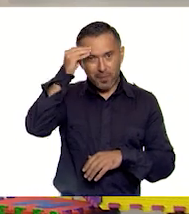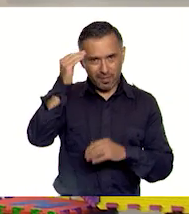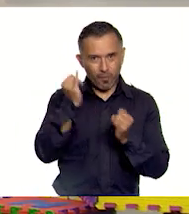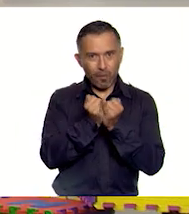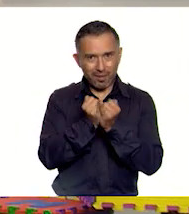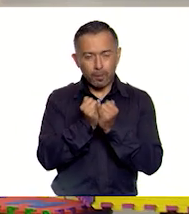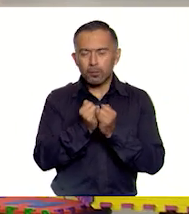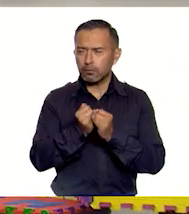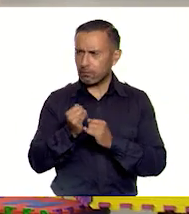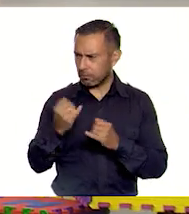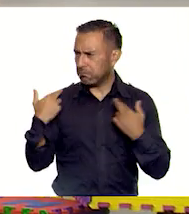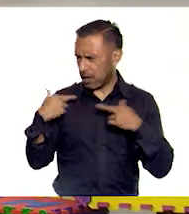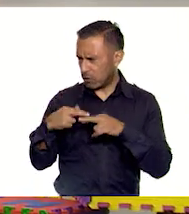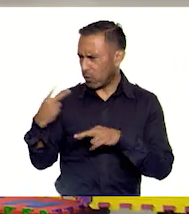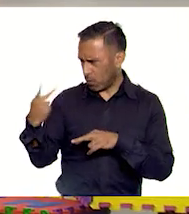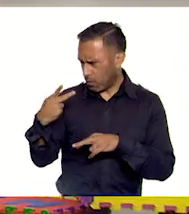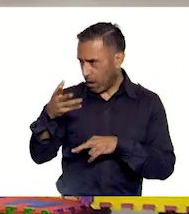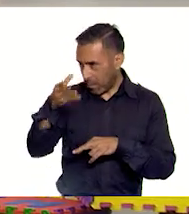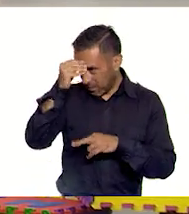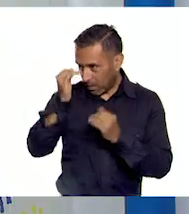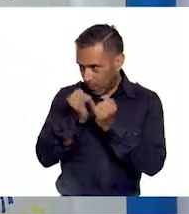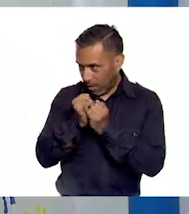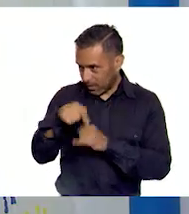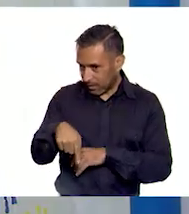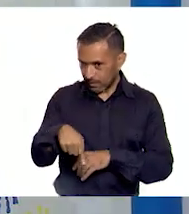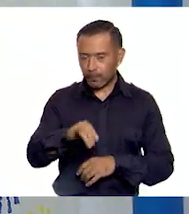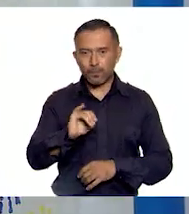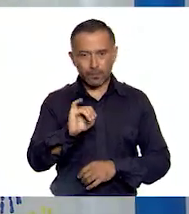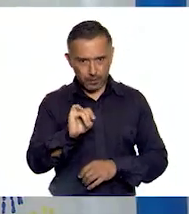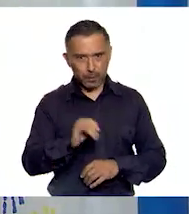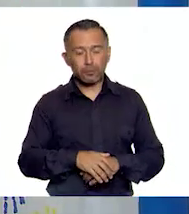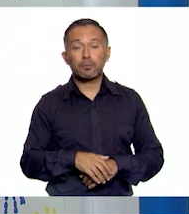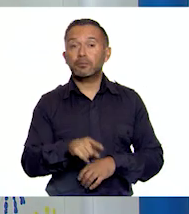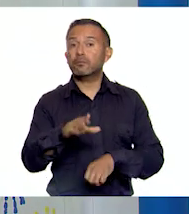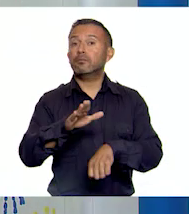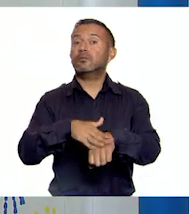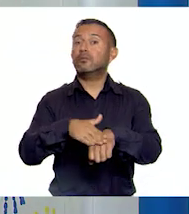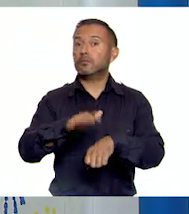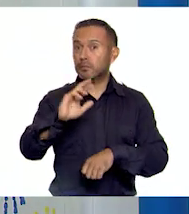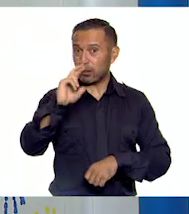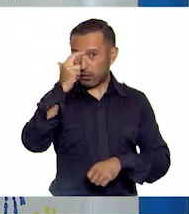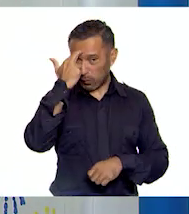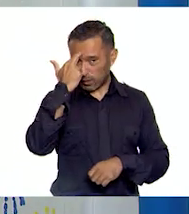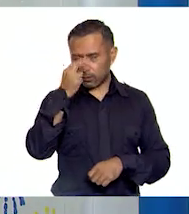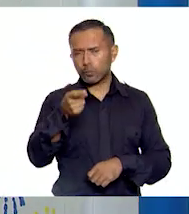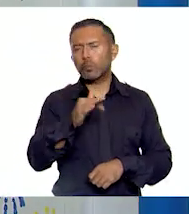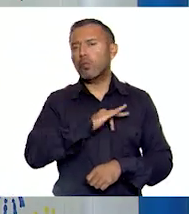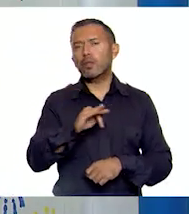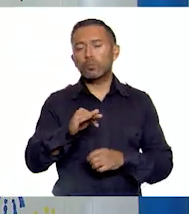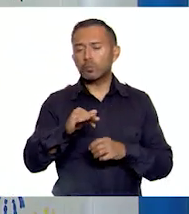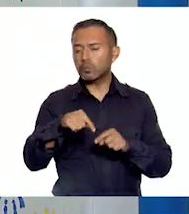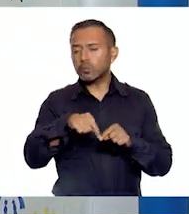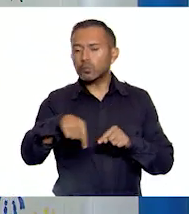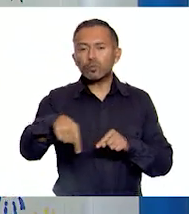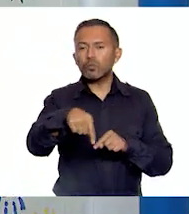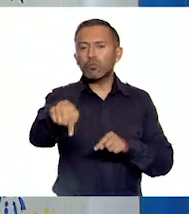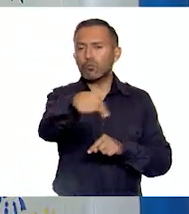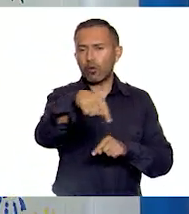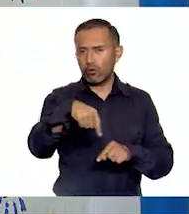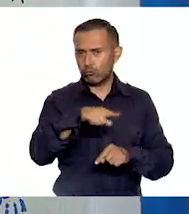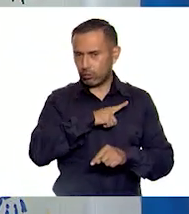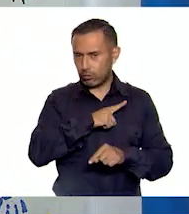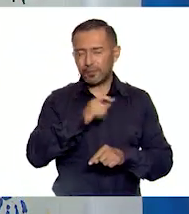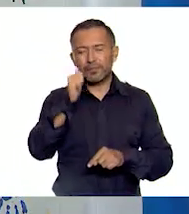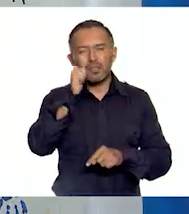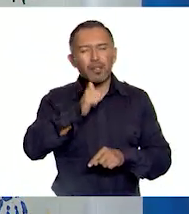que también nosotros lo vamos a intentar aquí. Claro que sí, Pilar. Simplemente recuerden que pueden crear su propio recorrido, siempre tomando en cuenta